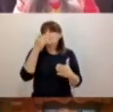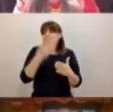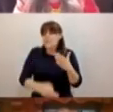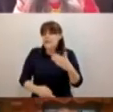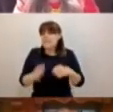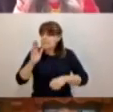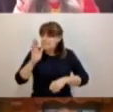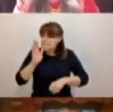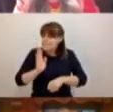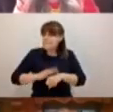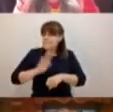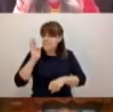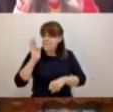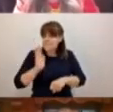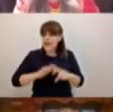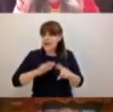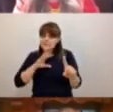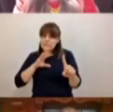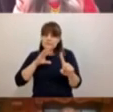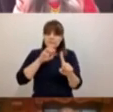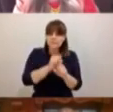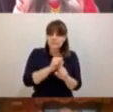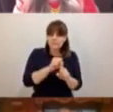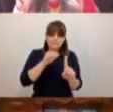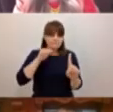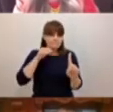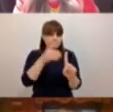logros por llevar.